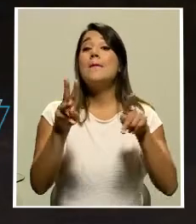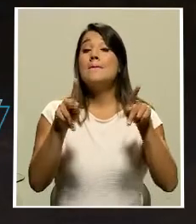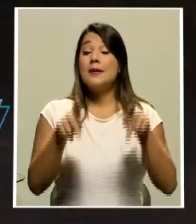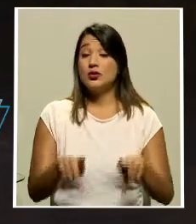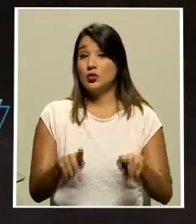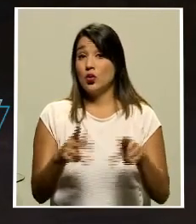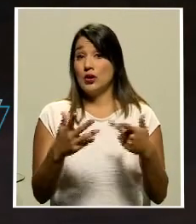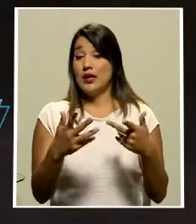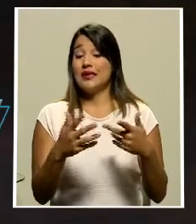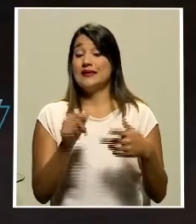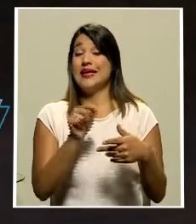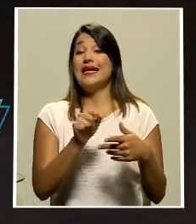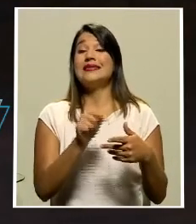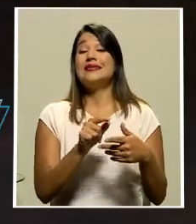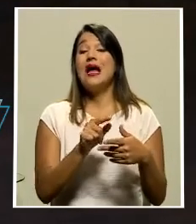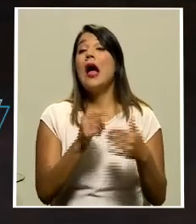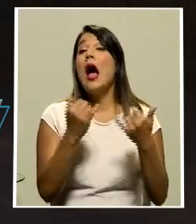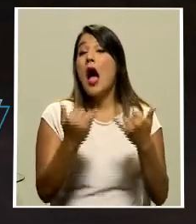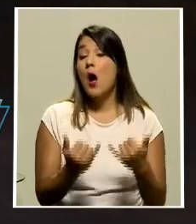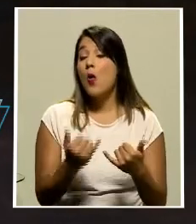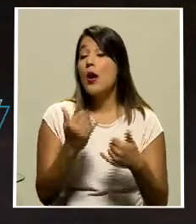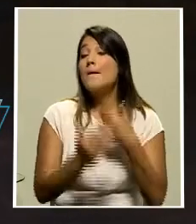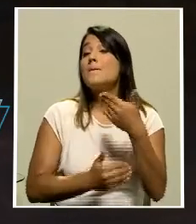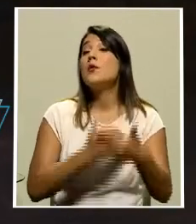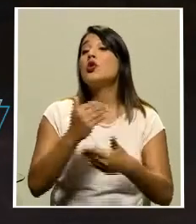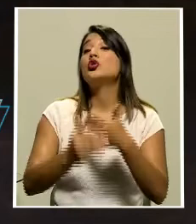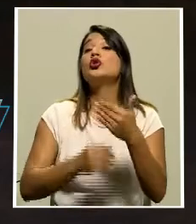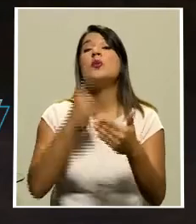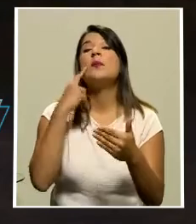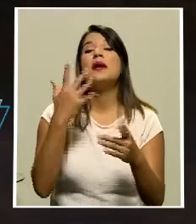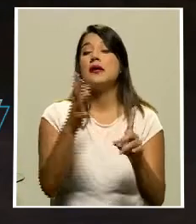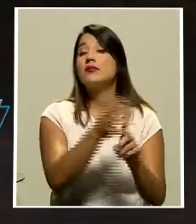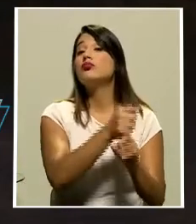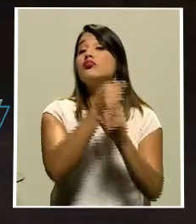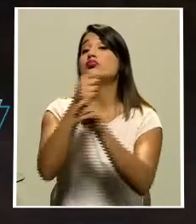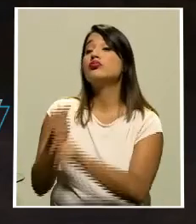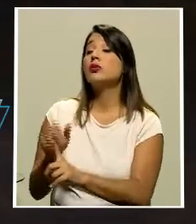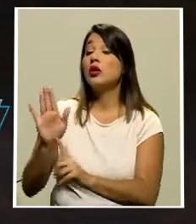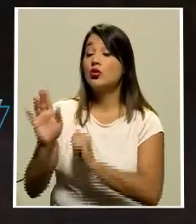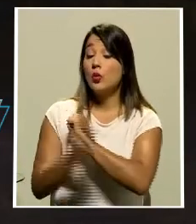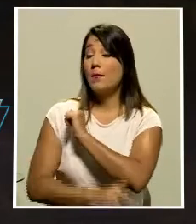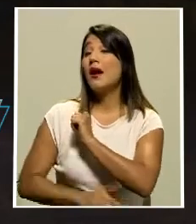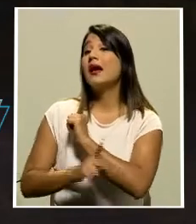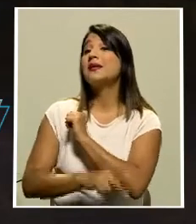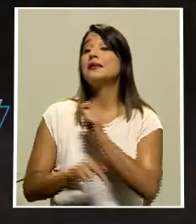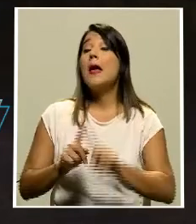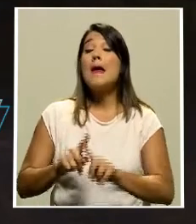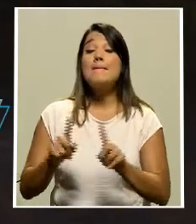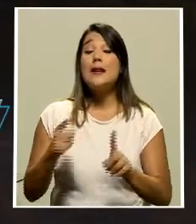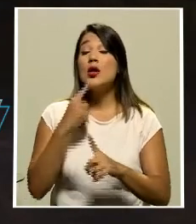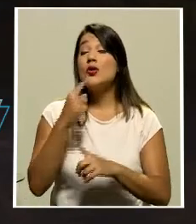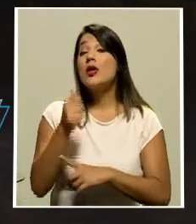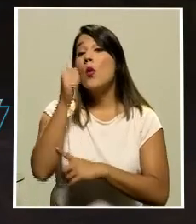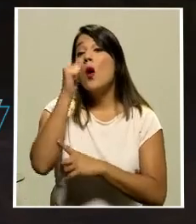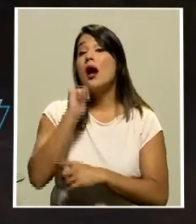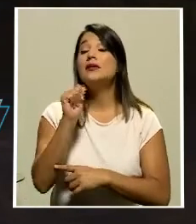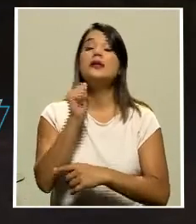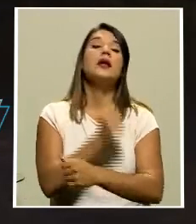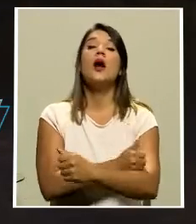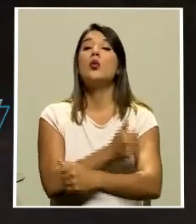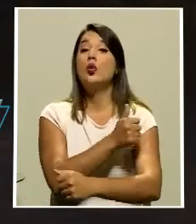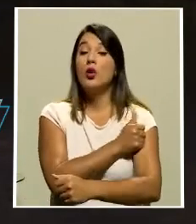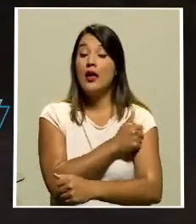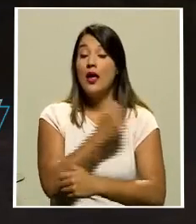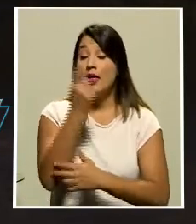proceso de ser deportados. Sin embargo, lo dieron a conocer el día de ayer las autoridades que el recurso que tienen para este